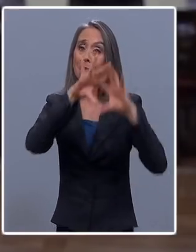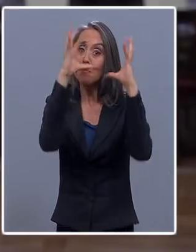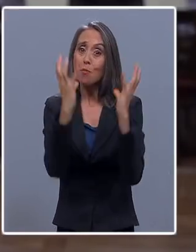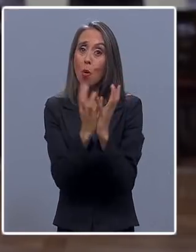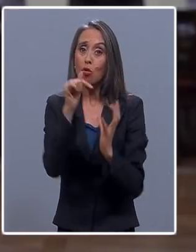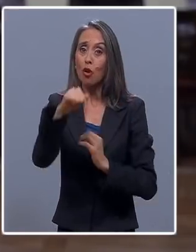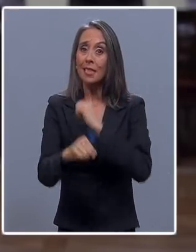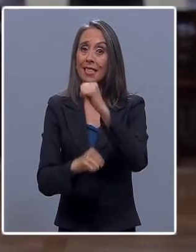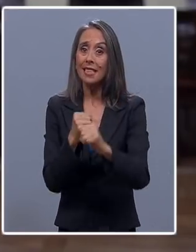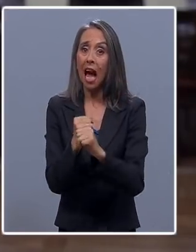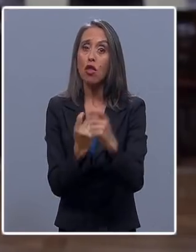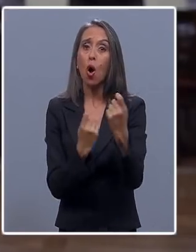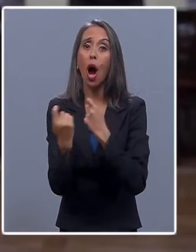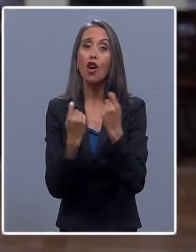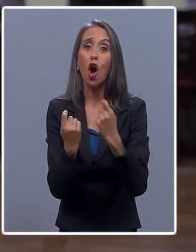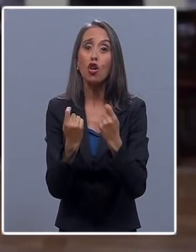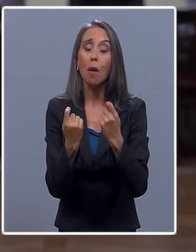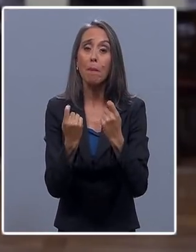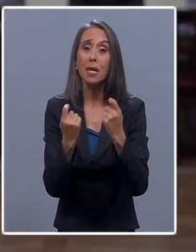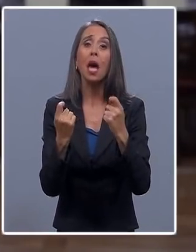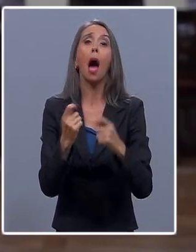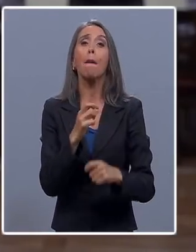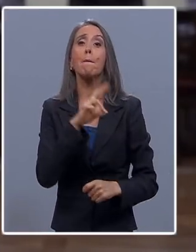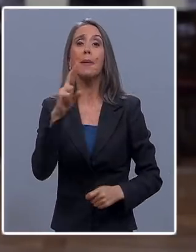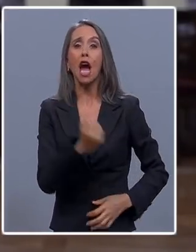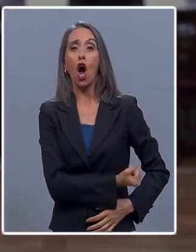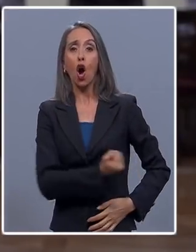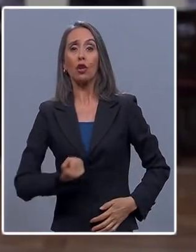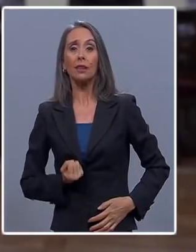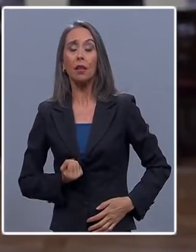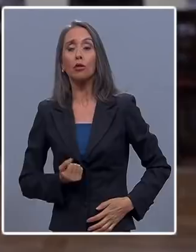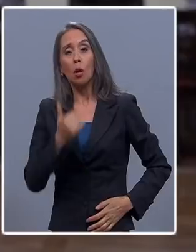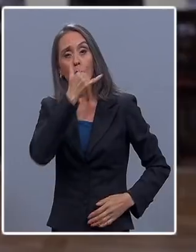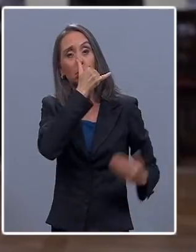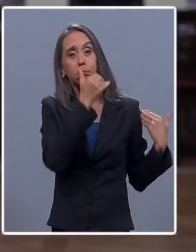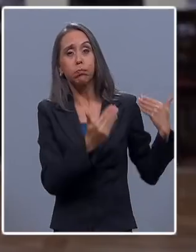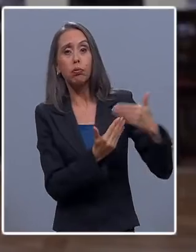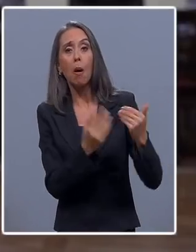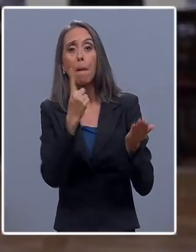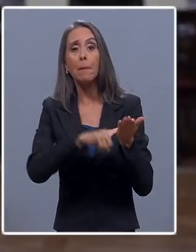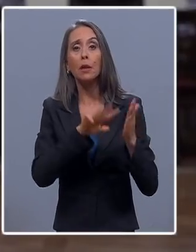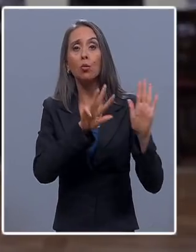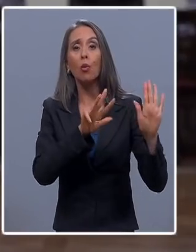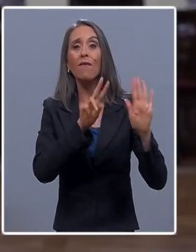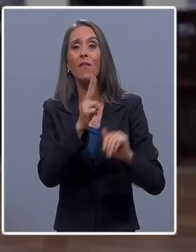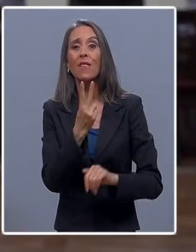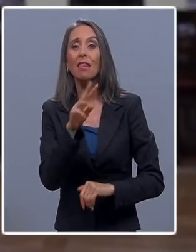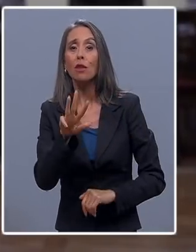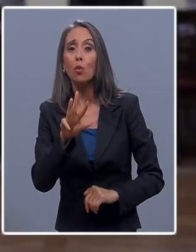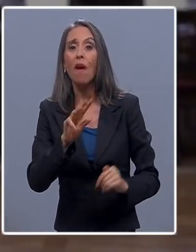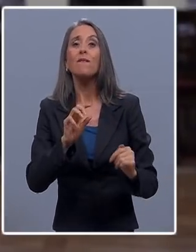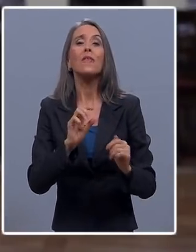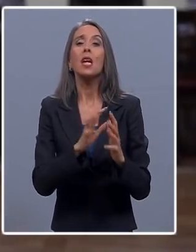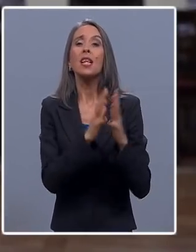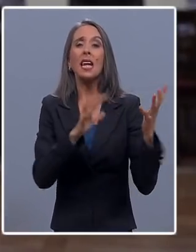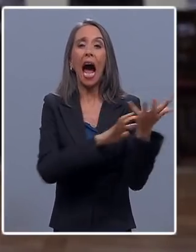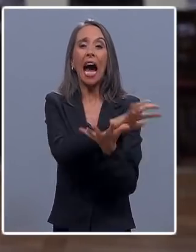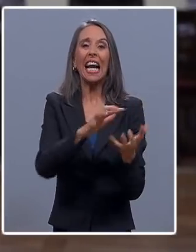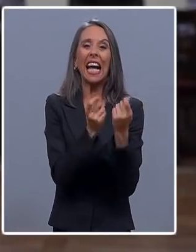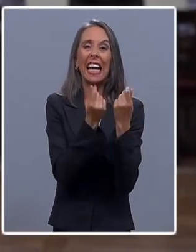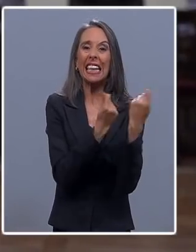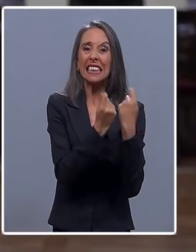tendrá su peor recesión desde la gran crisis del año 1929, lo que afectará